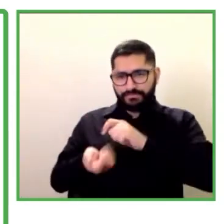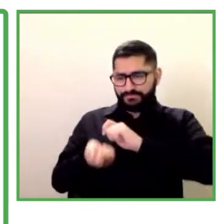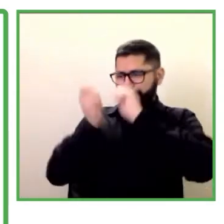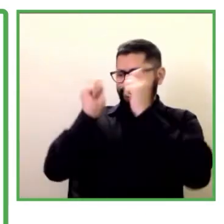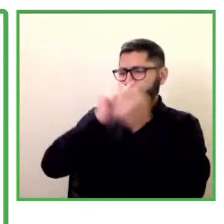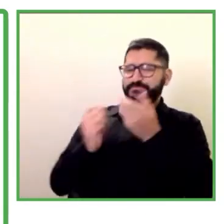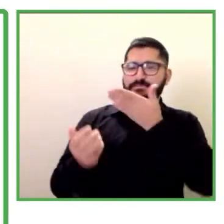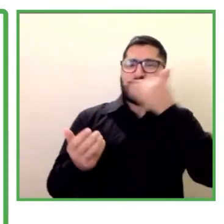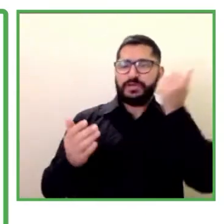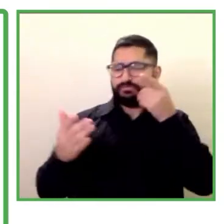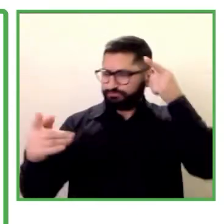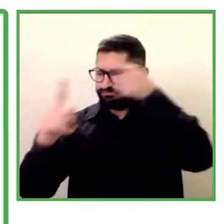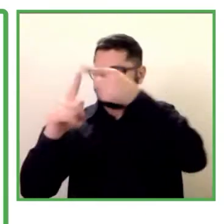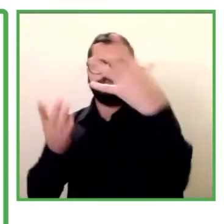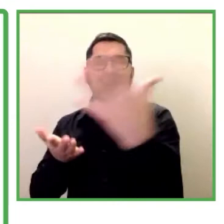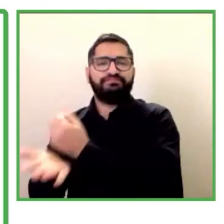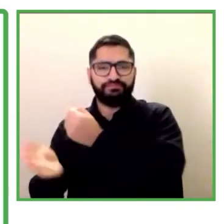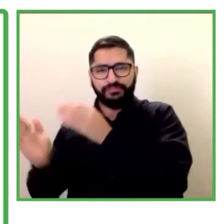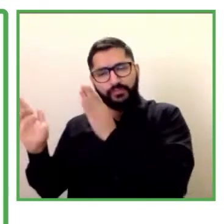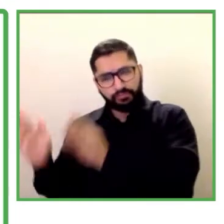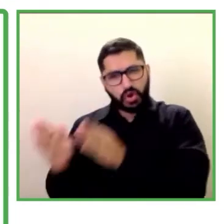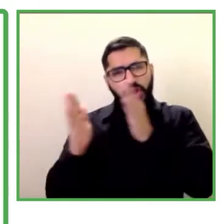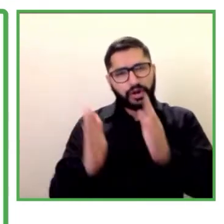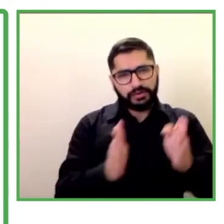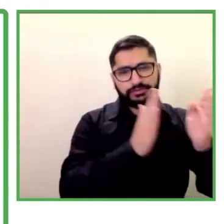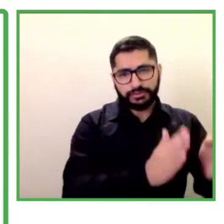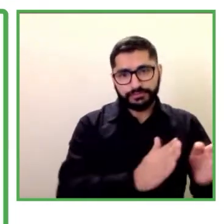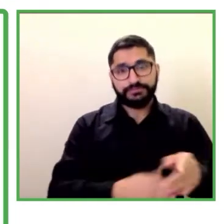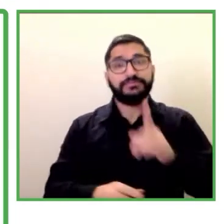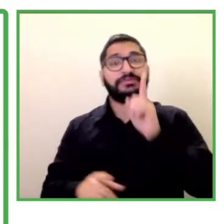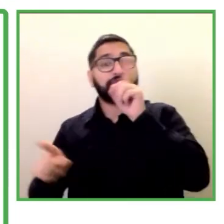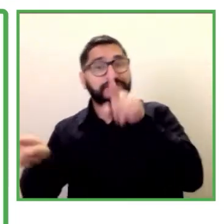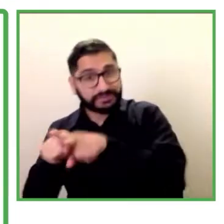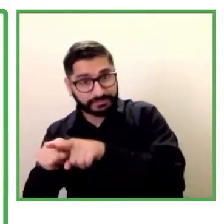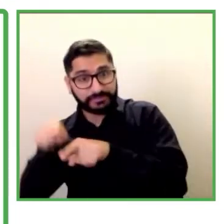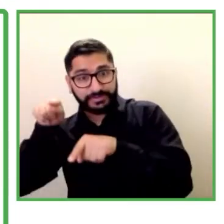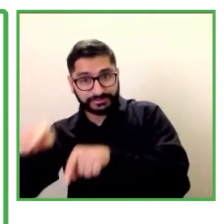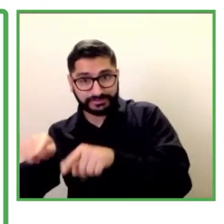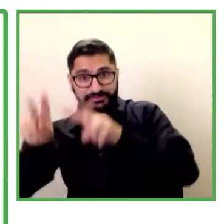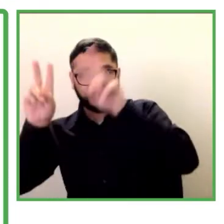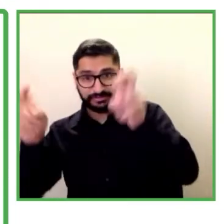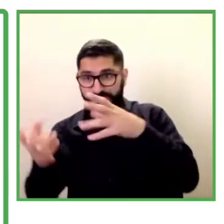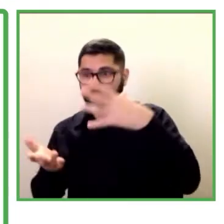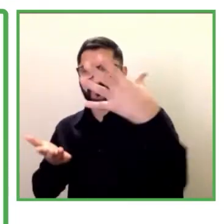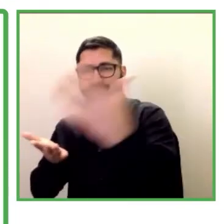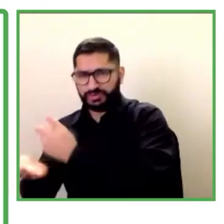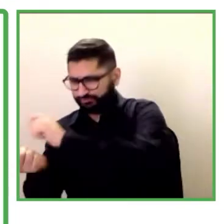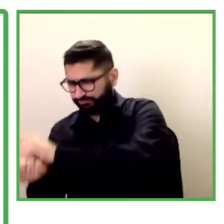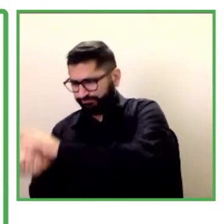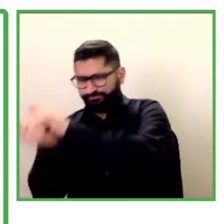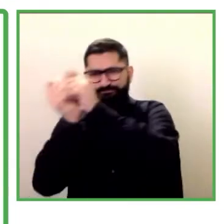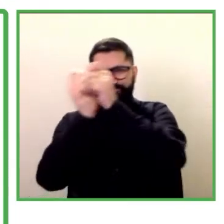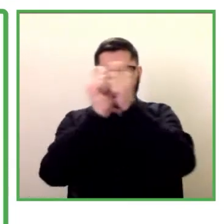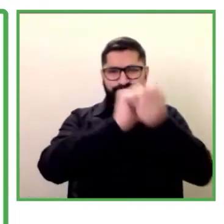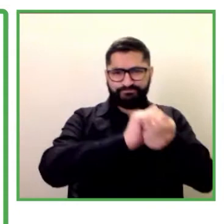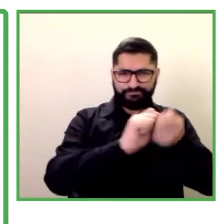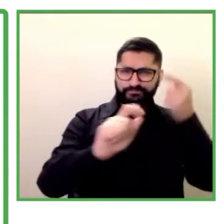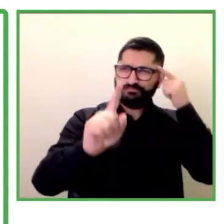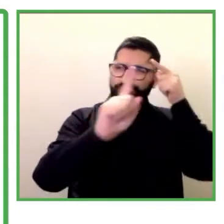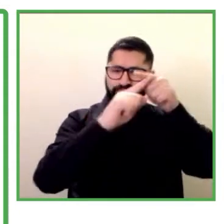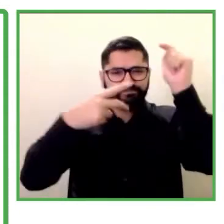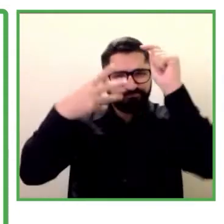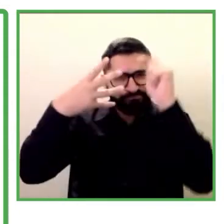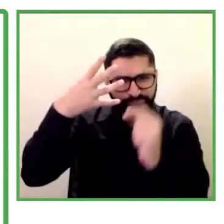esta evolución de cada empresa este diagnóstico nos ayuda a medir año con año cómo van cambiando las empresas cómo se están